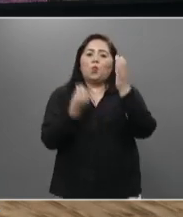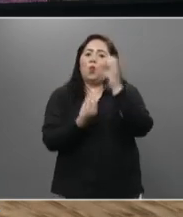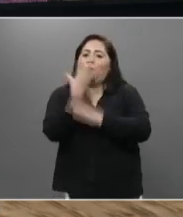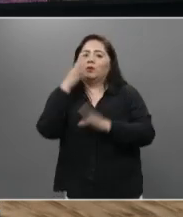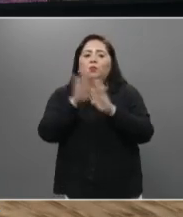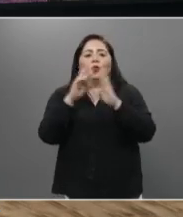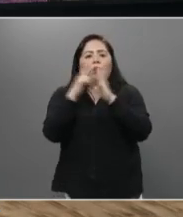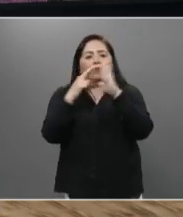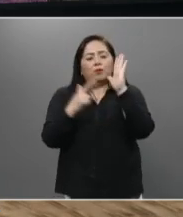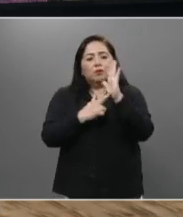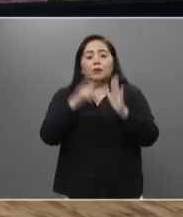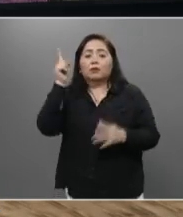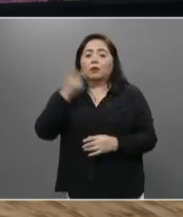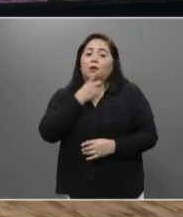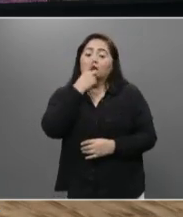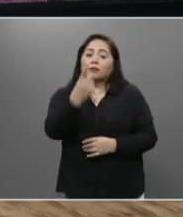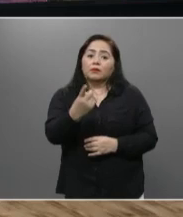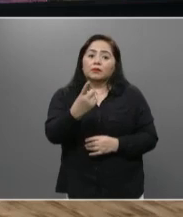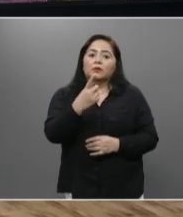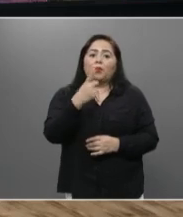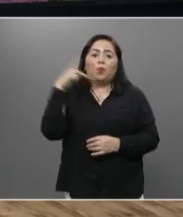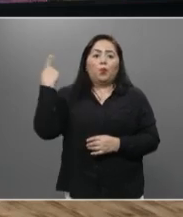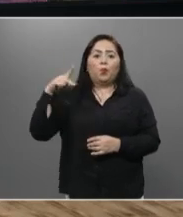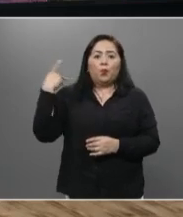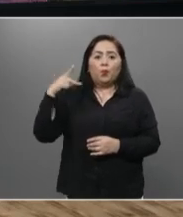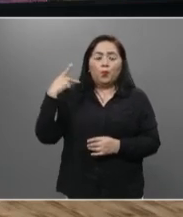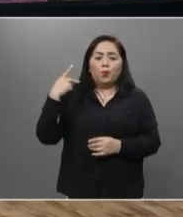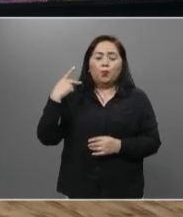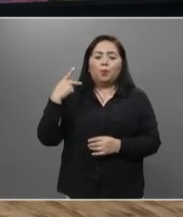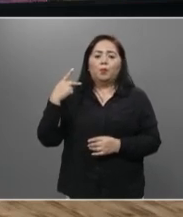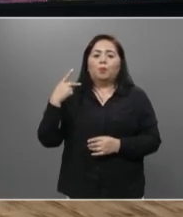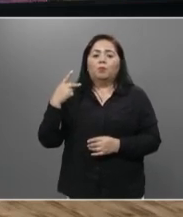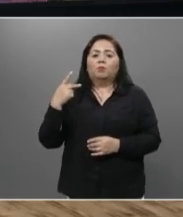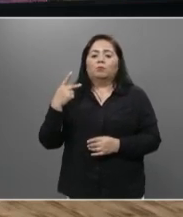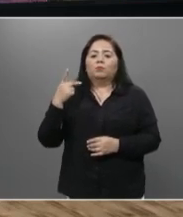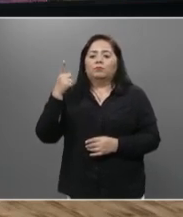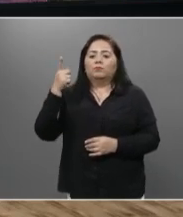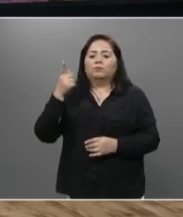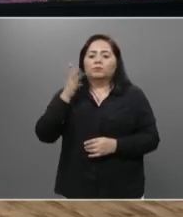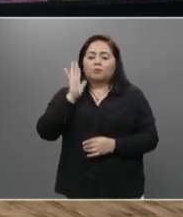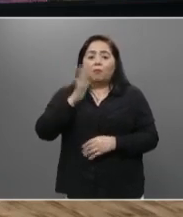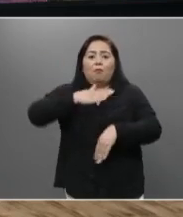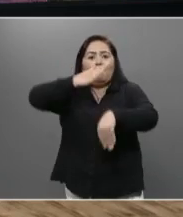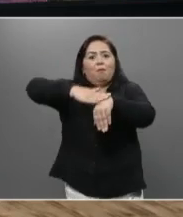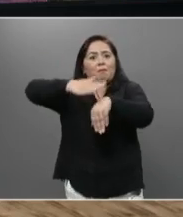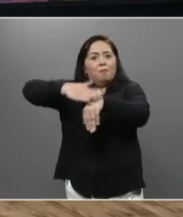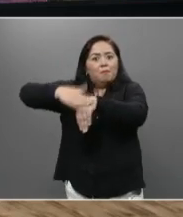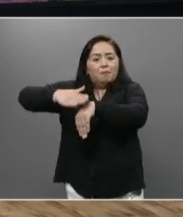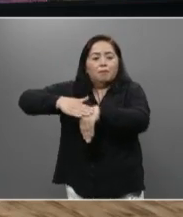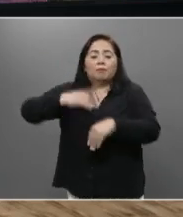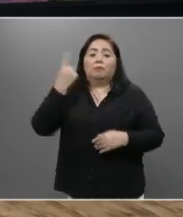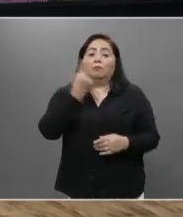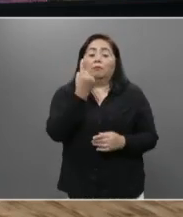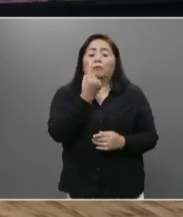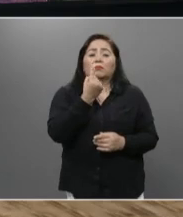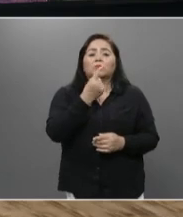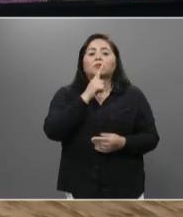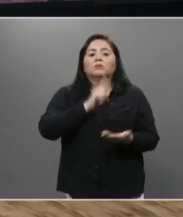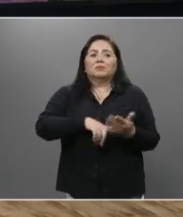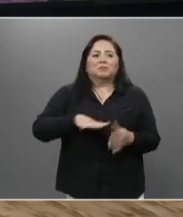nuevas medidas. Dice Puebla, está advirtiendo que